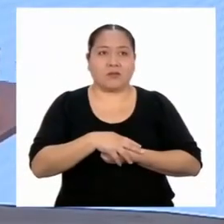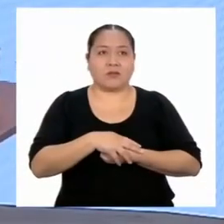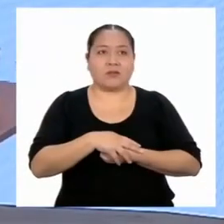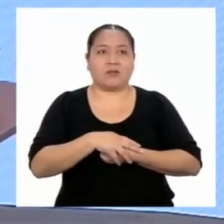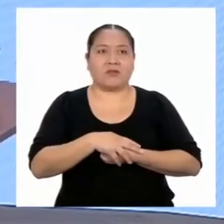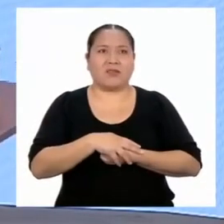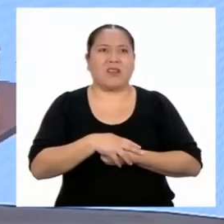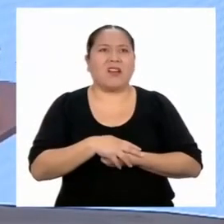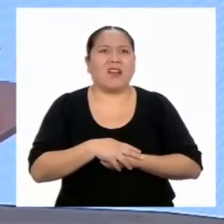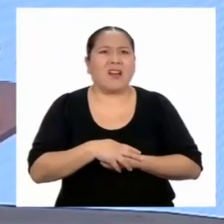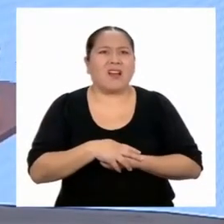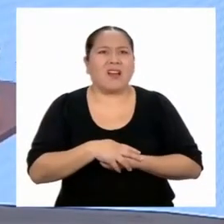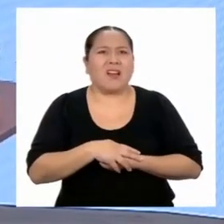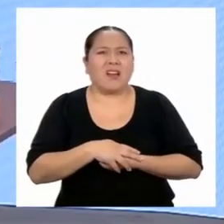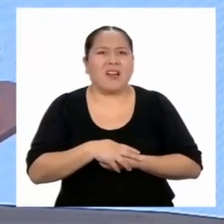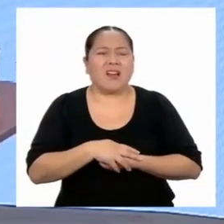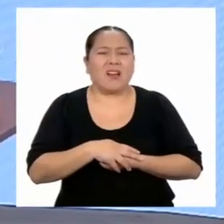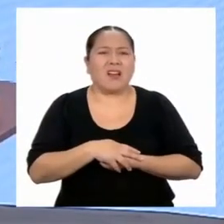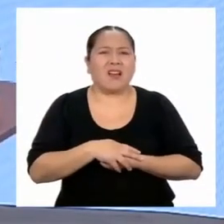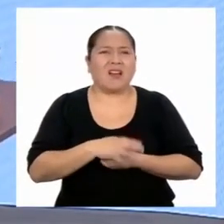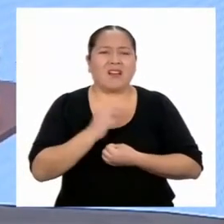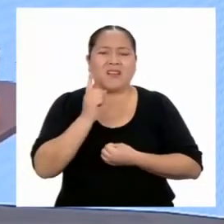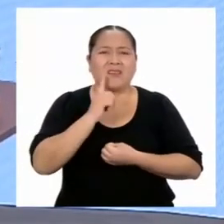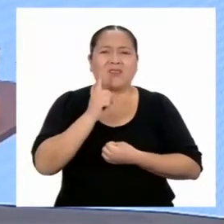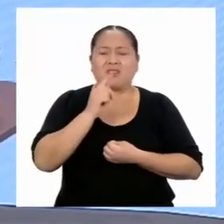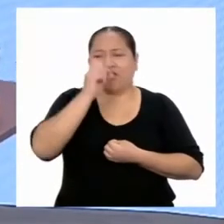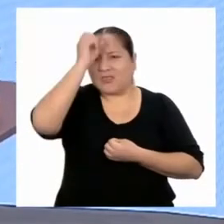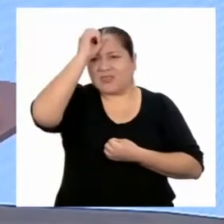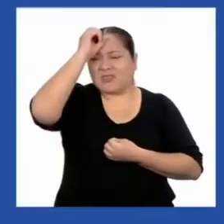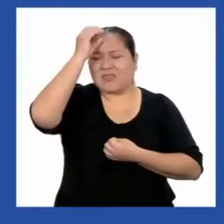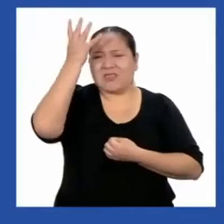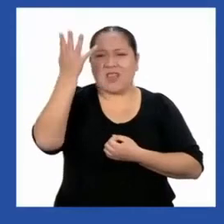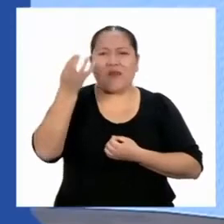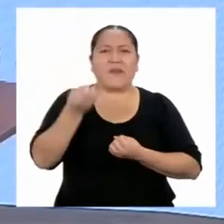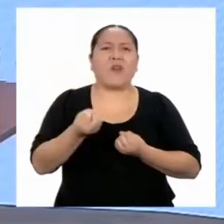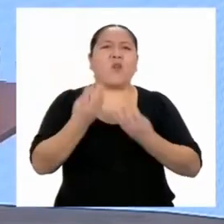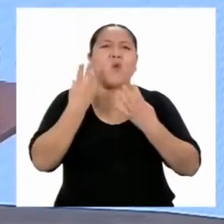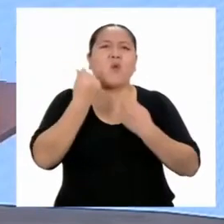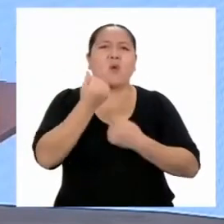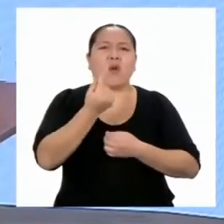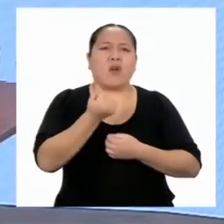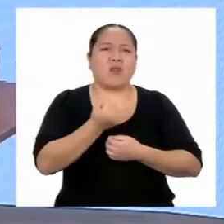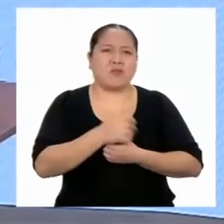¿Qué? Mi abuelito ni siquiera sabe el monto.